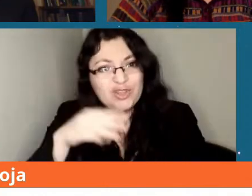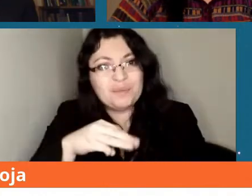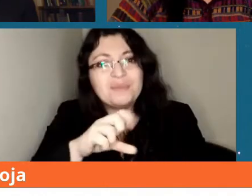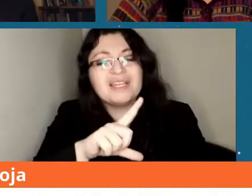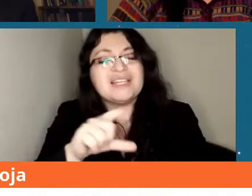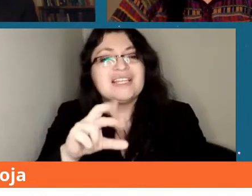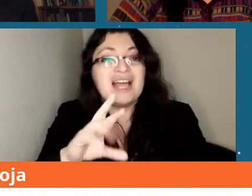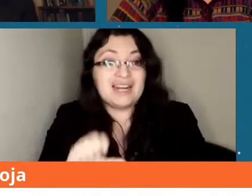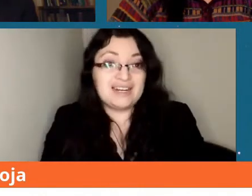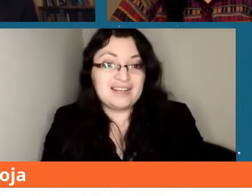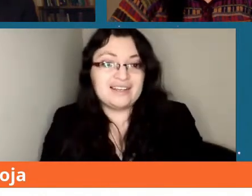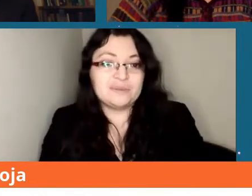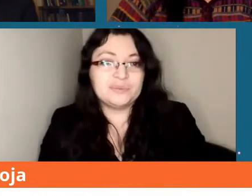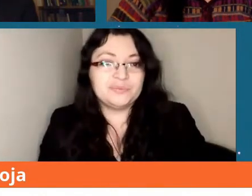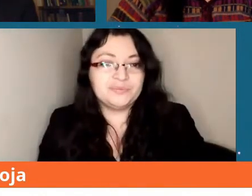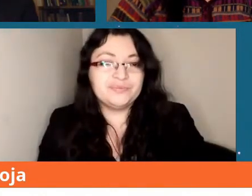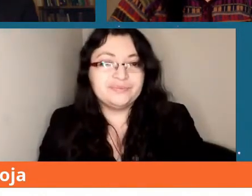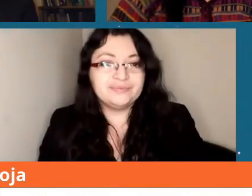otro